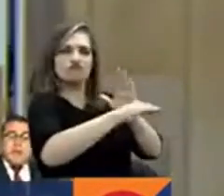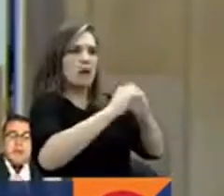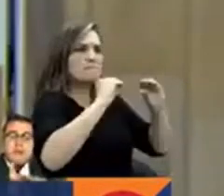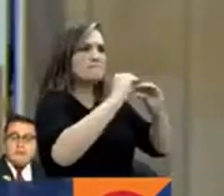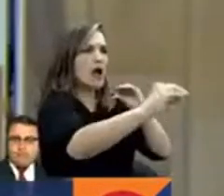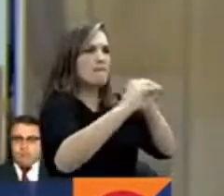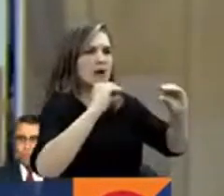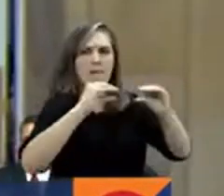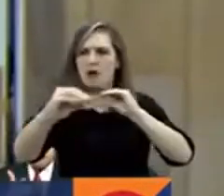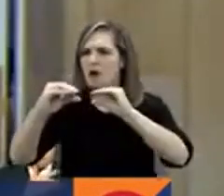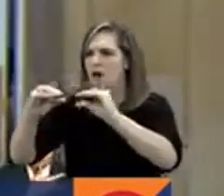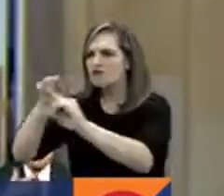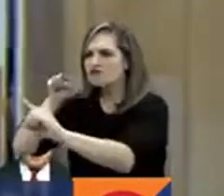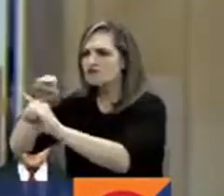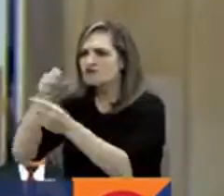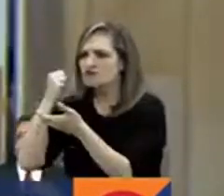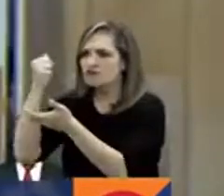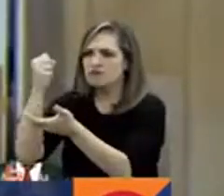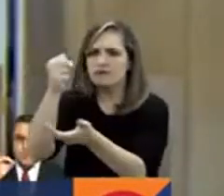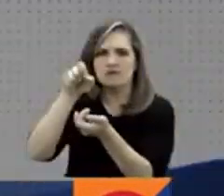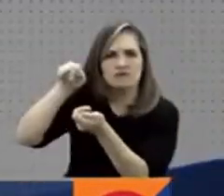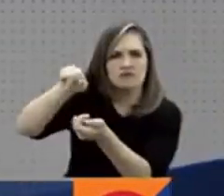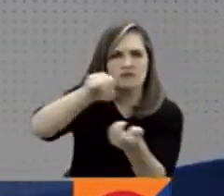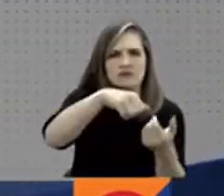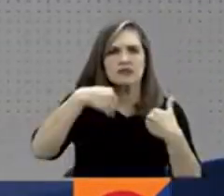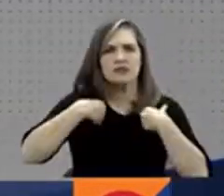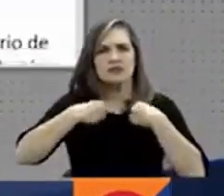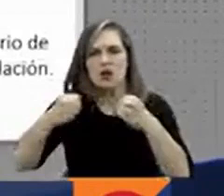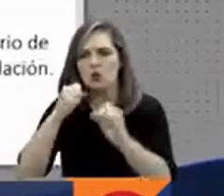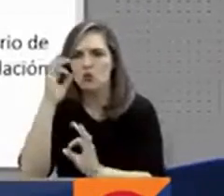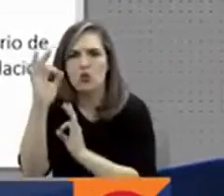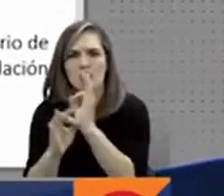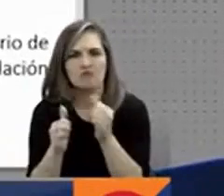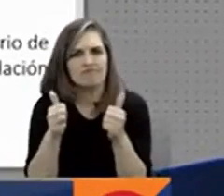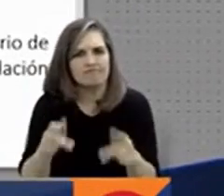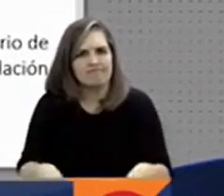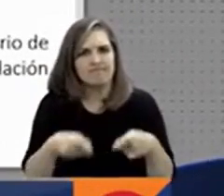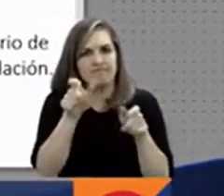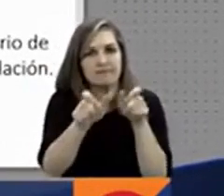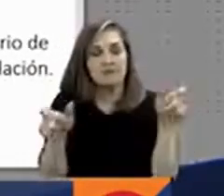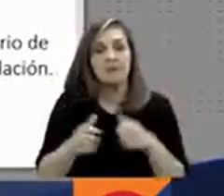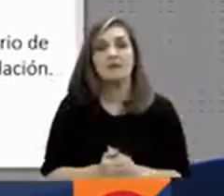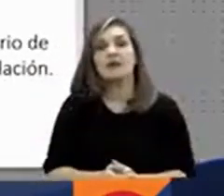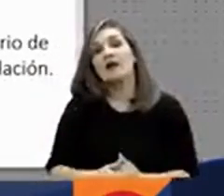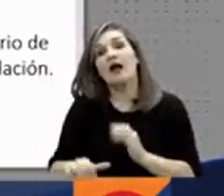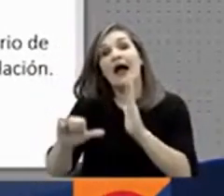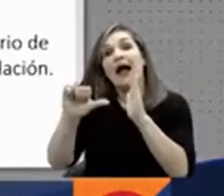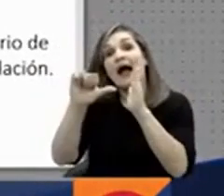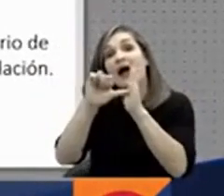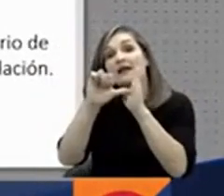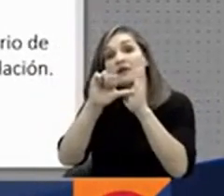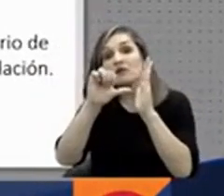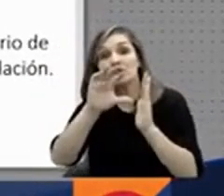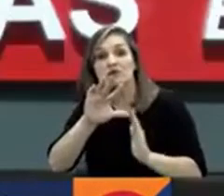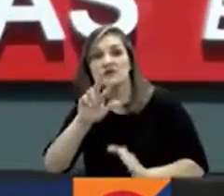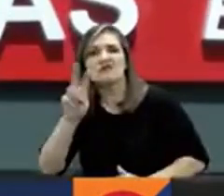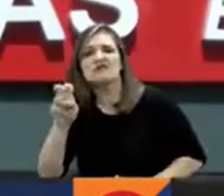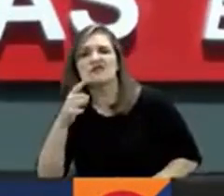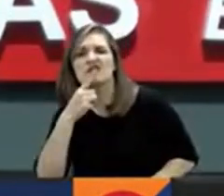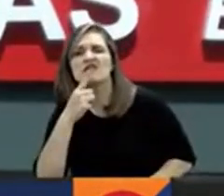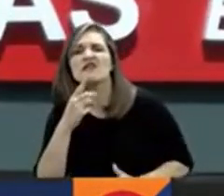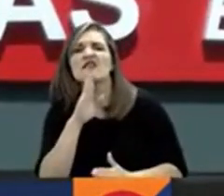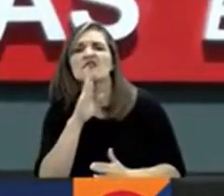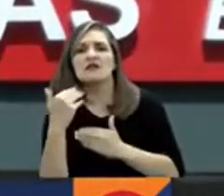salud y al cuidado de la vida en Colombia. El artículo 57 además menciona que los recursos serán administrados por las